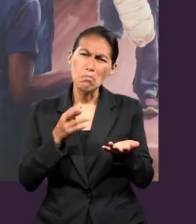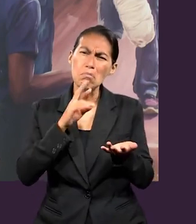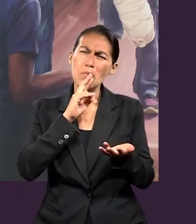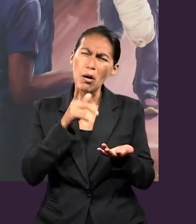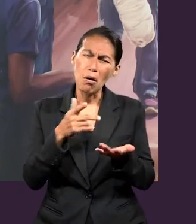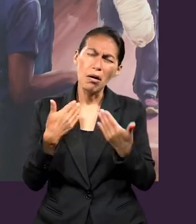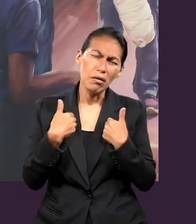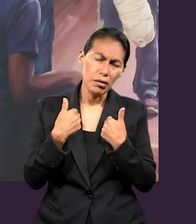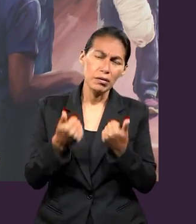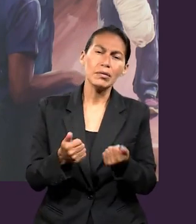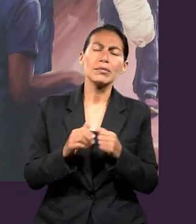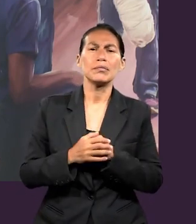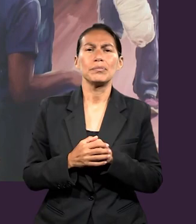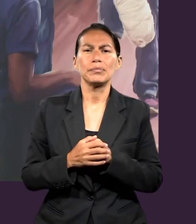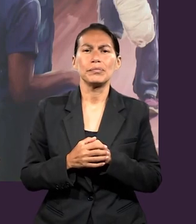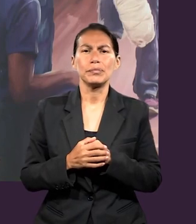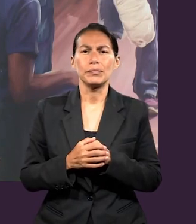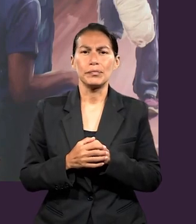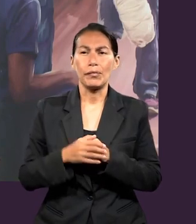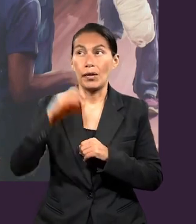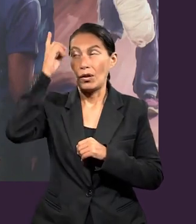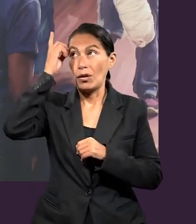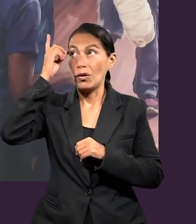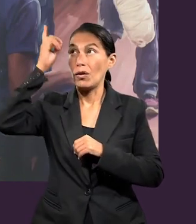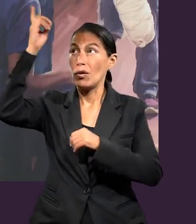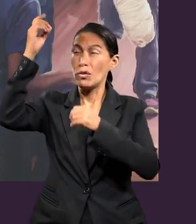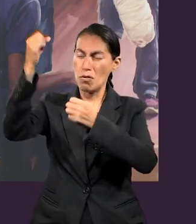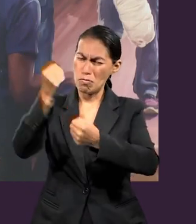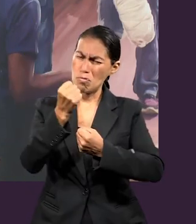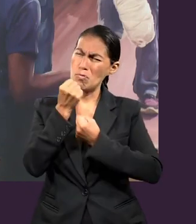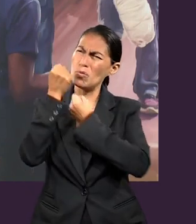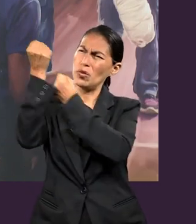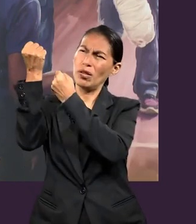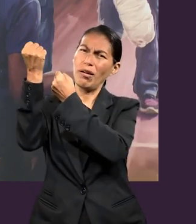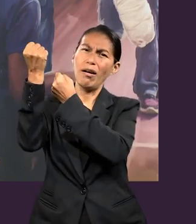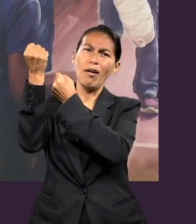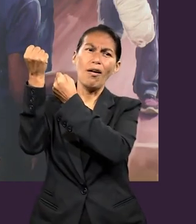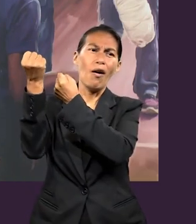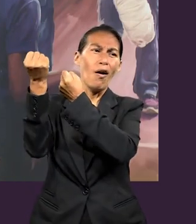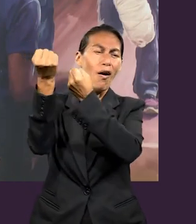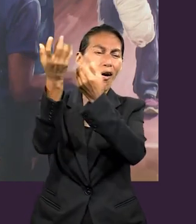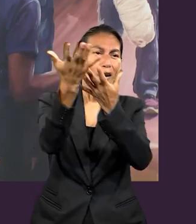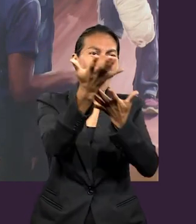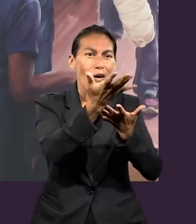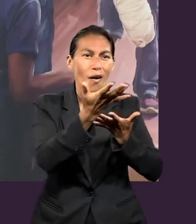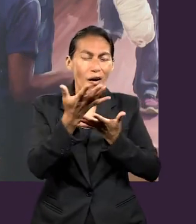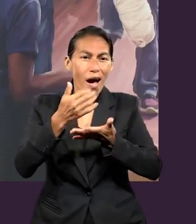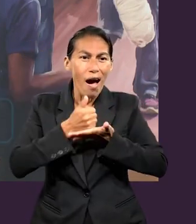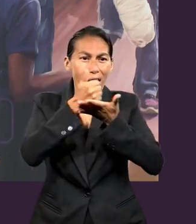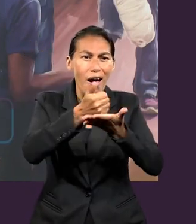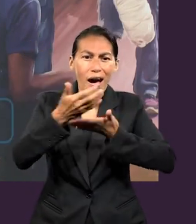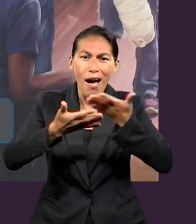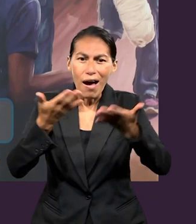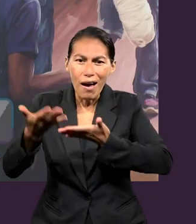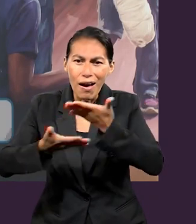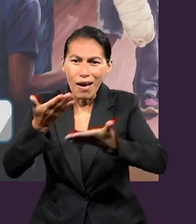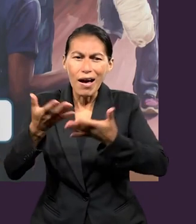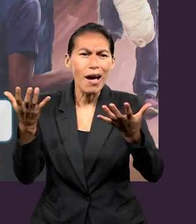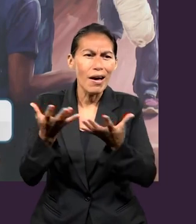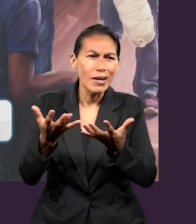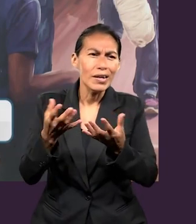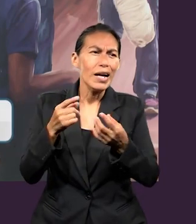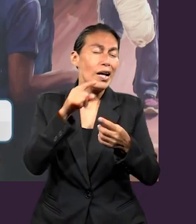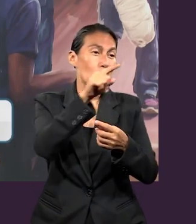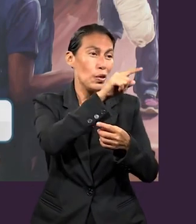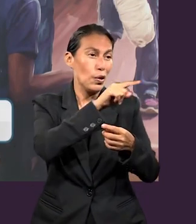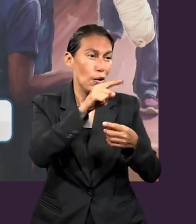porque es un poquito más contemporánea y un lenguaje un poquito más sencillo de entender. Y dice, y ahora, gloria sea a Dios, que puede hacer muchísimo